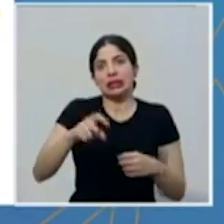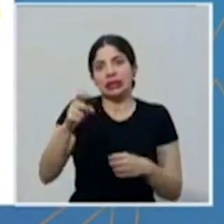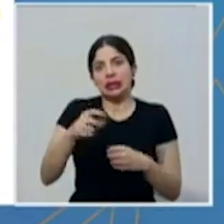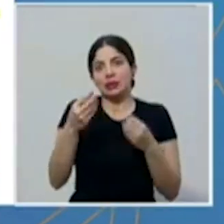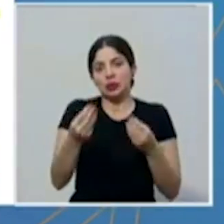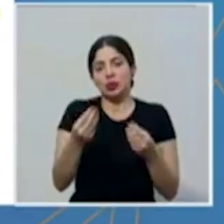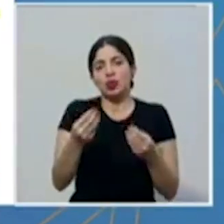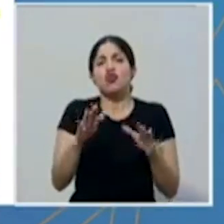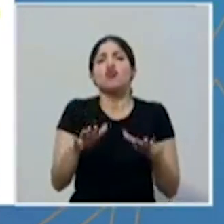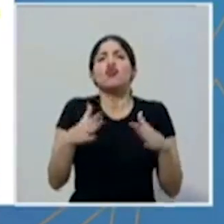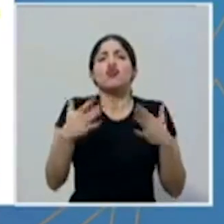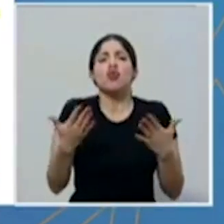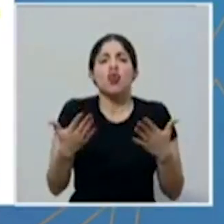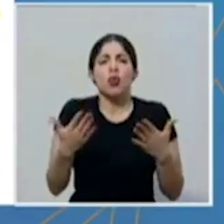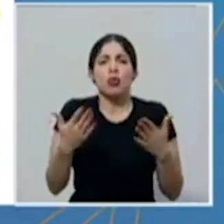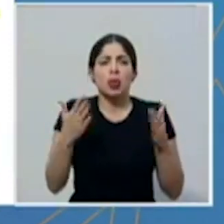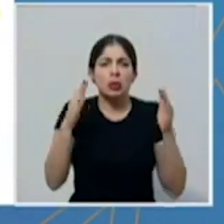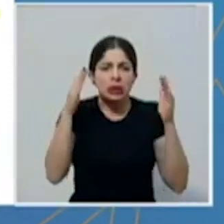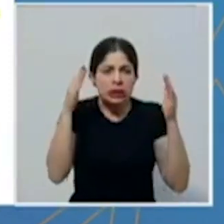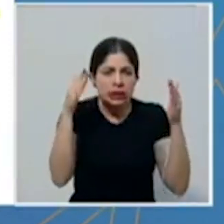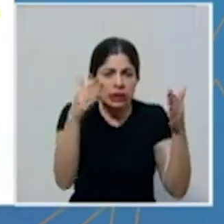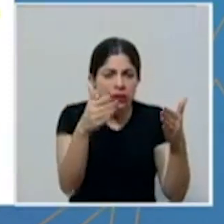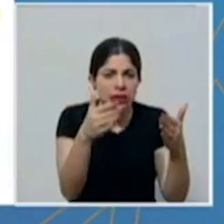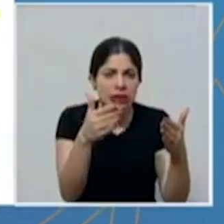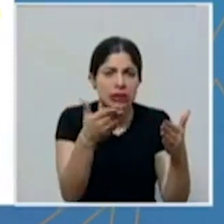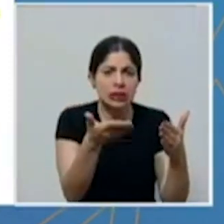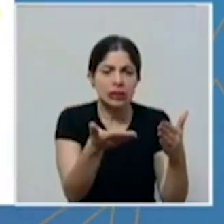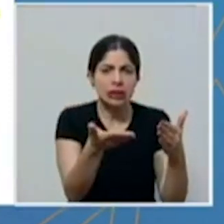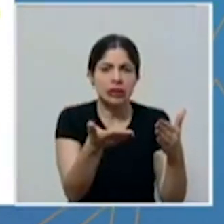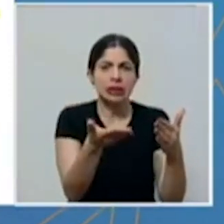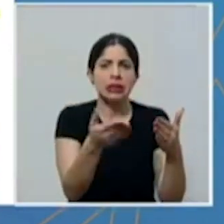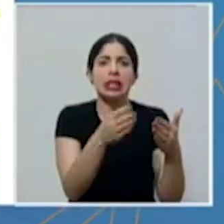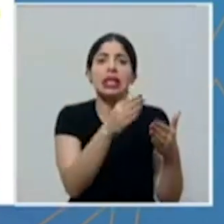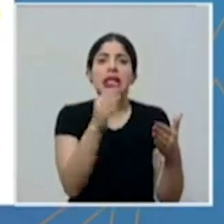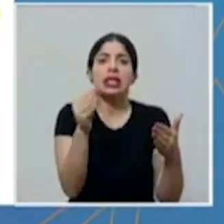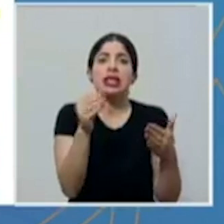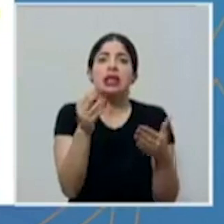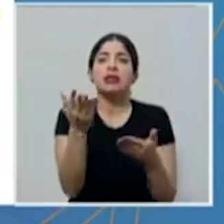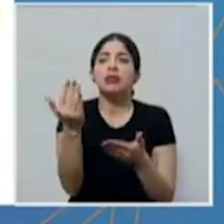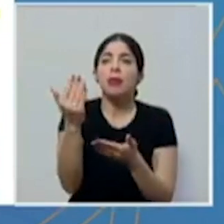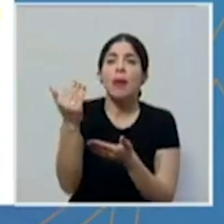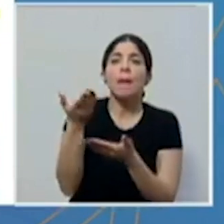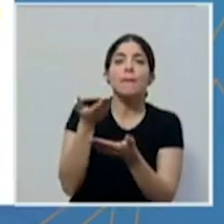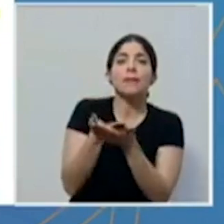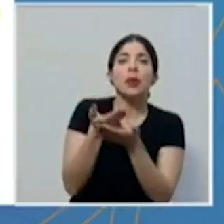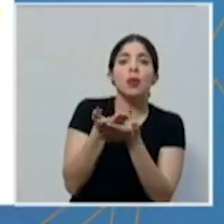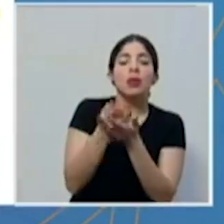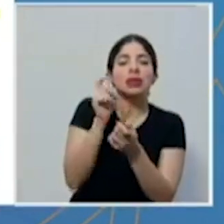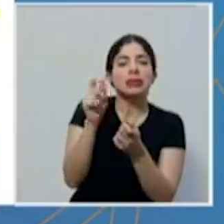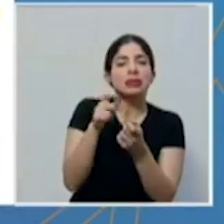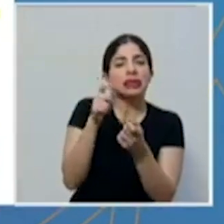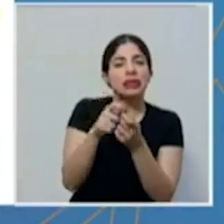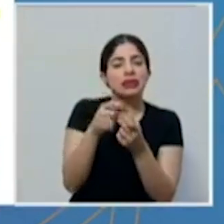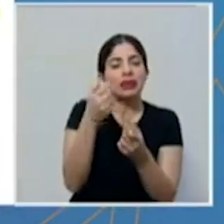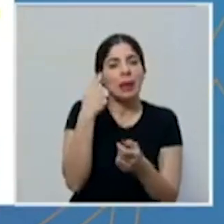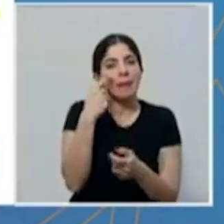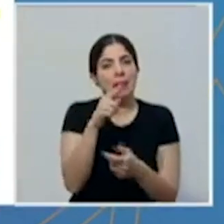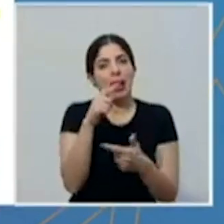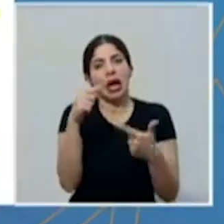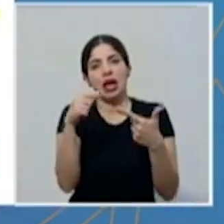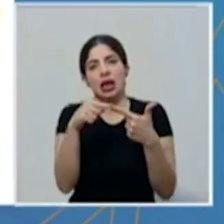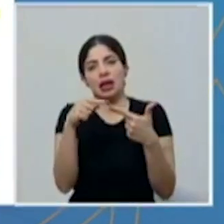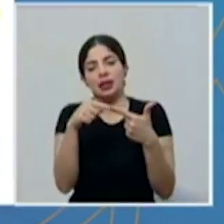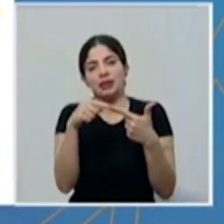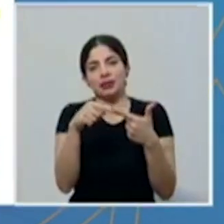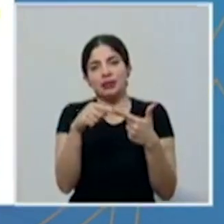ponemos un foco ahí? Y recibimos propuestas específicamente dirigidas a